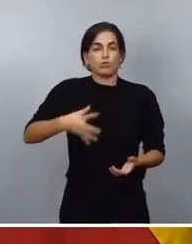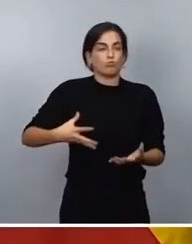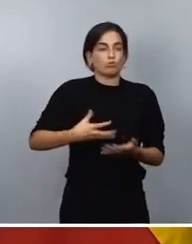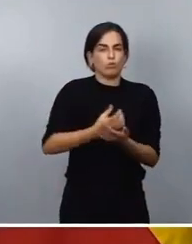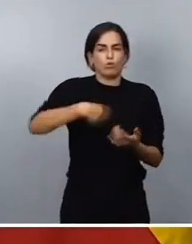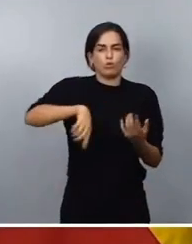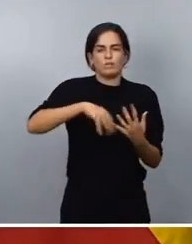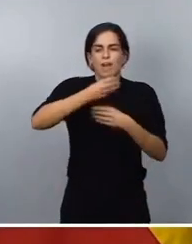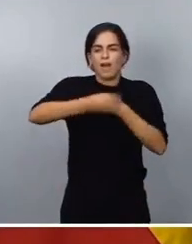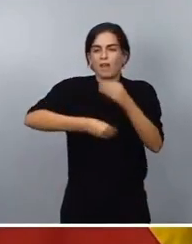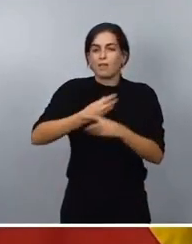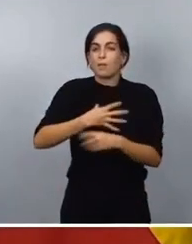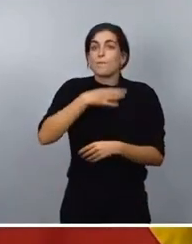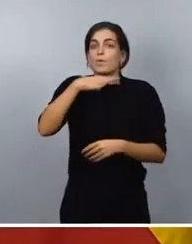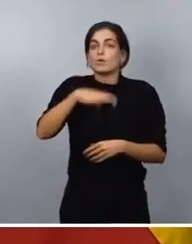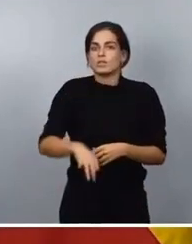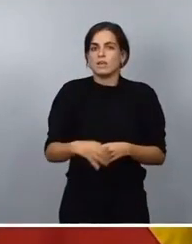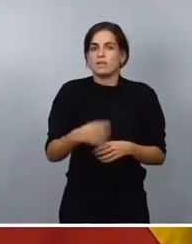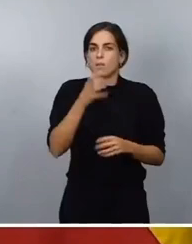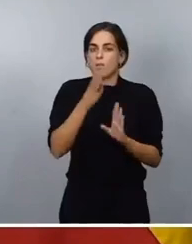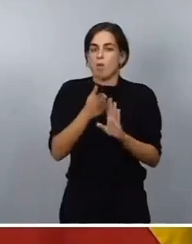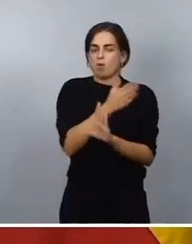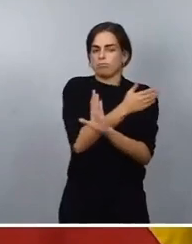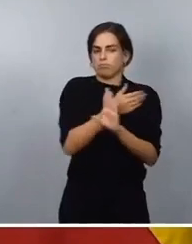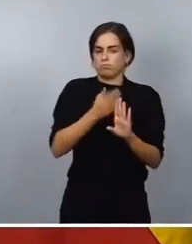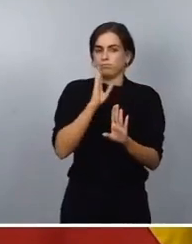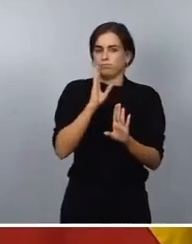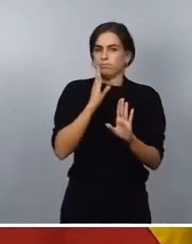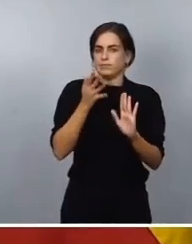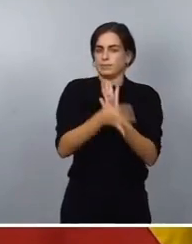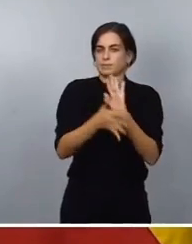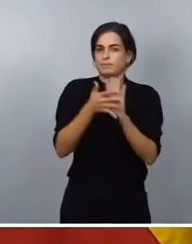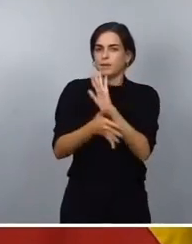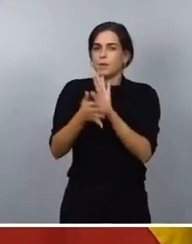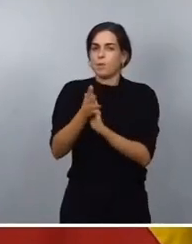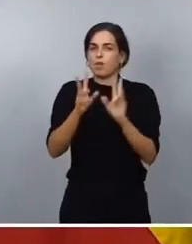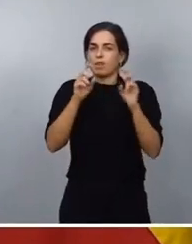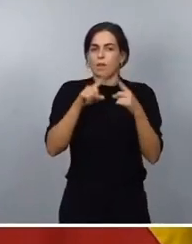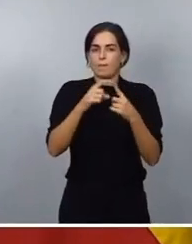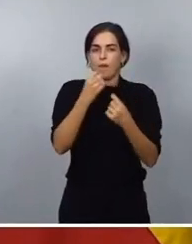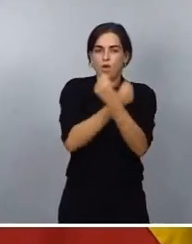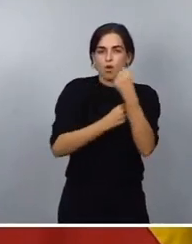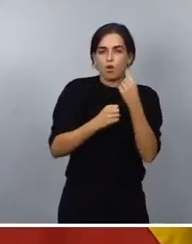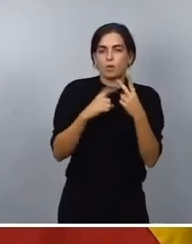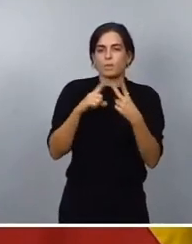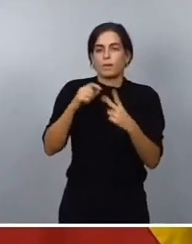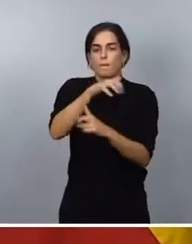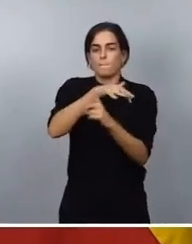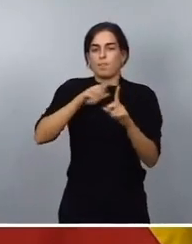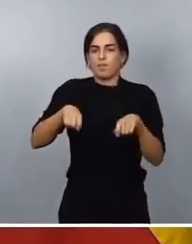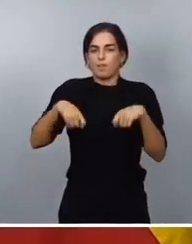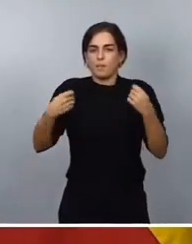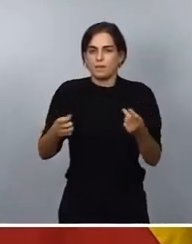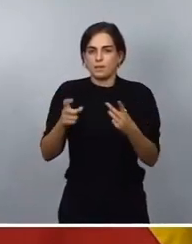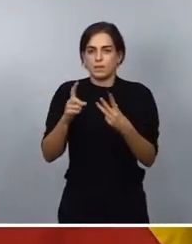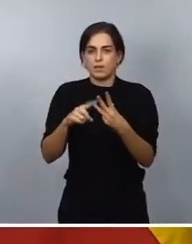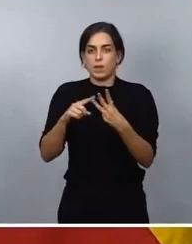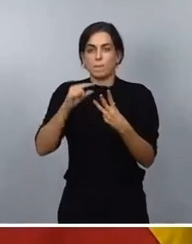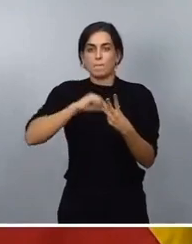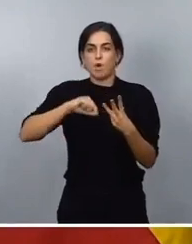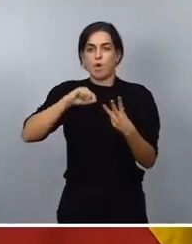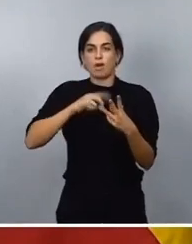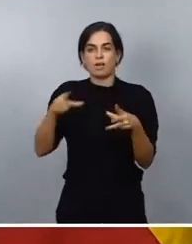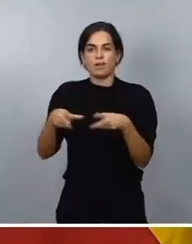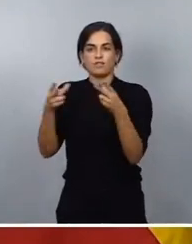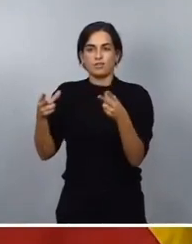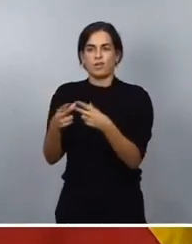las razones que he indicado al principio, de orden económico, de orden medioambiental, de orden moral y también social, para conseguir